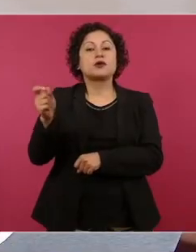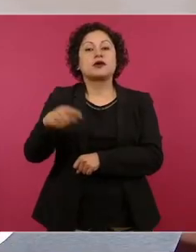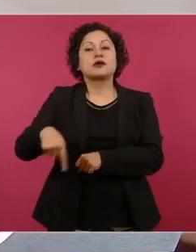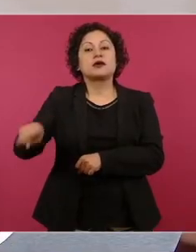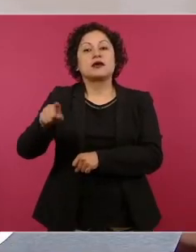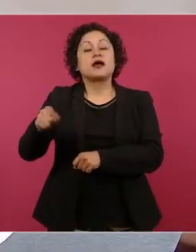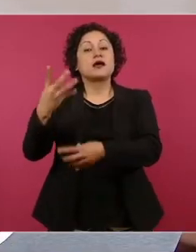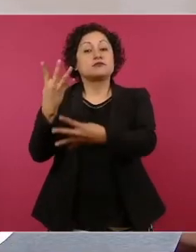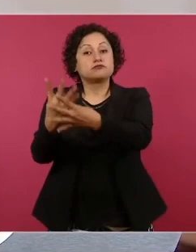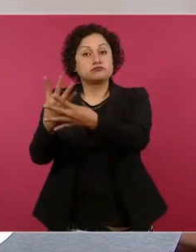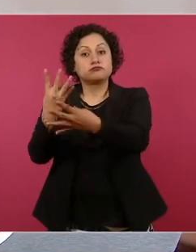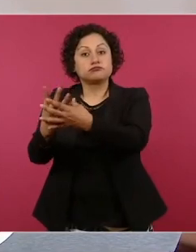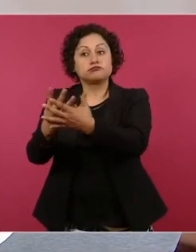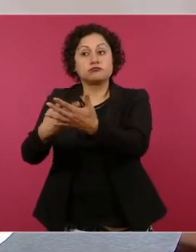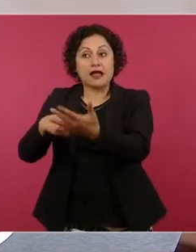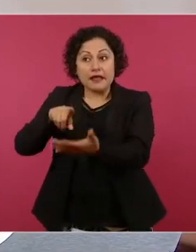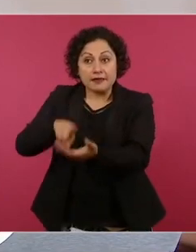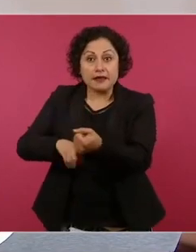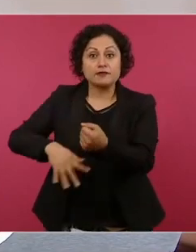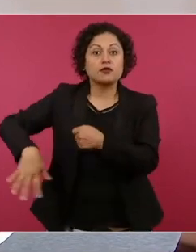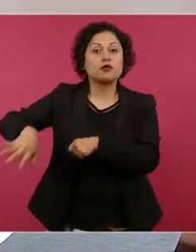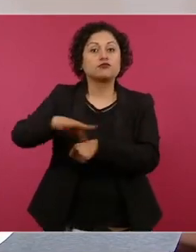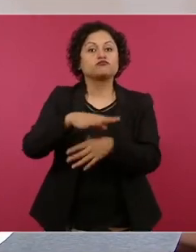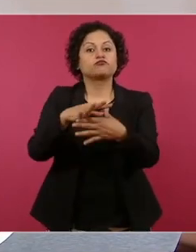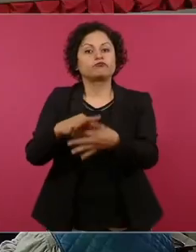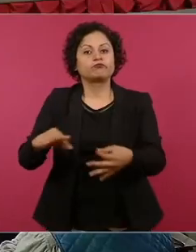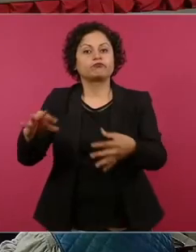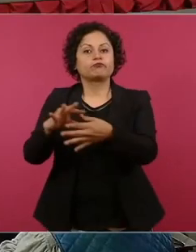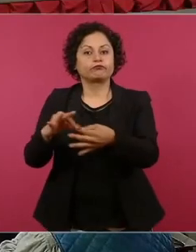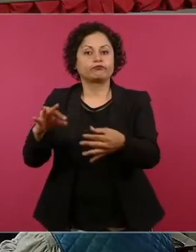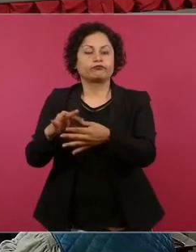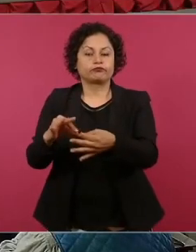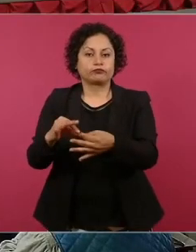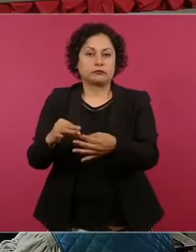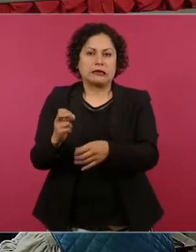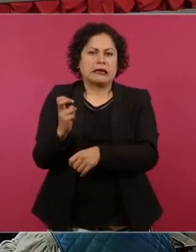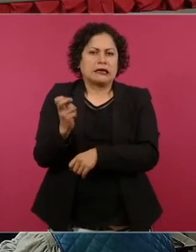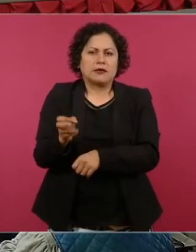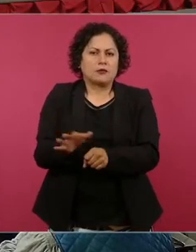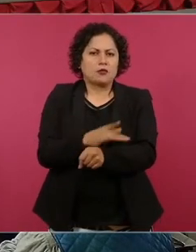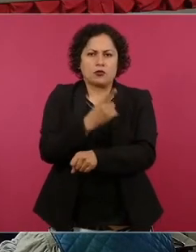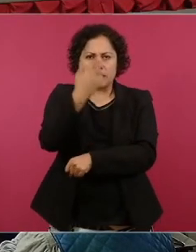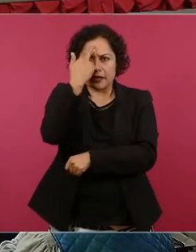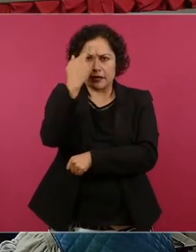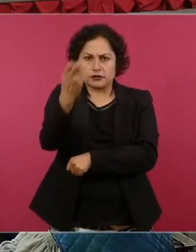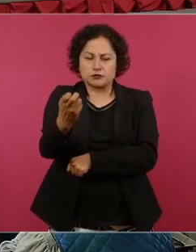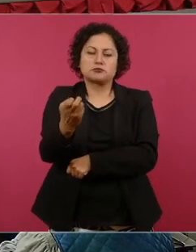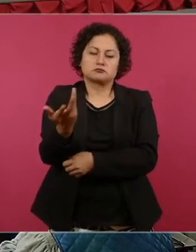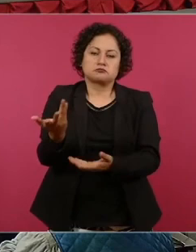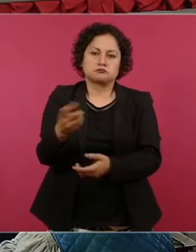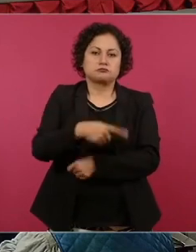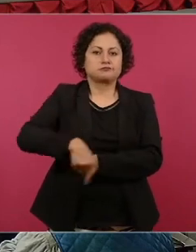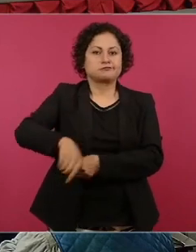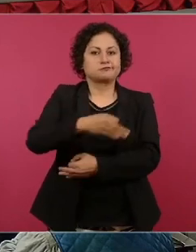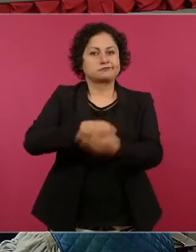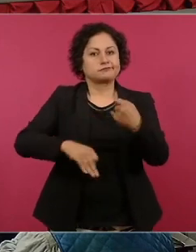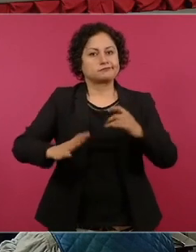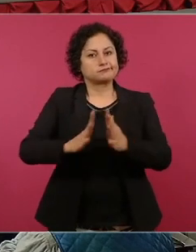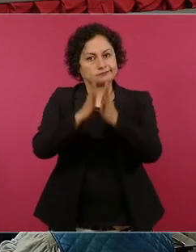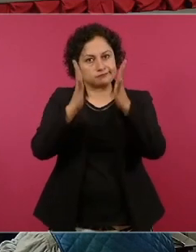federales y estatales. El antecedente de este ejercicio democrático es la